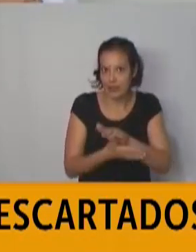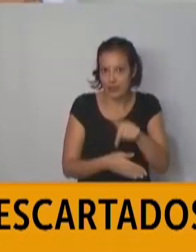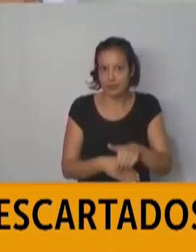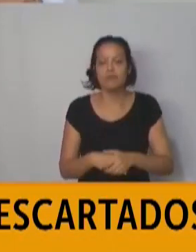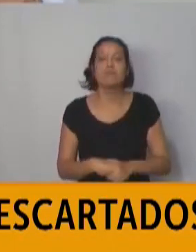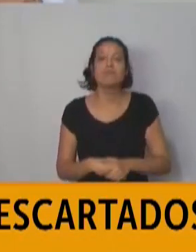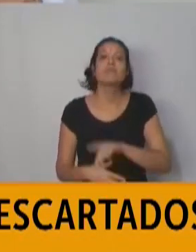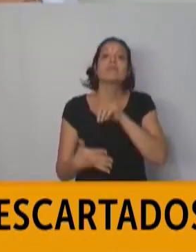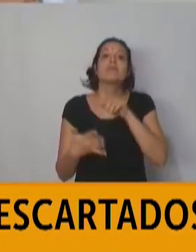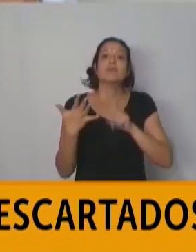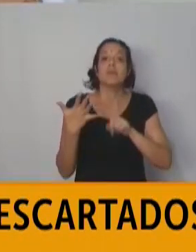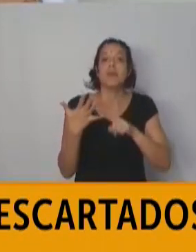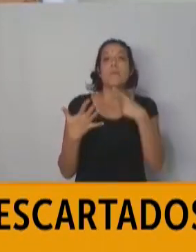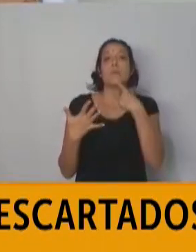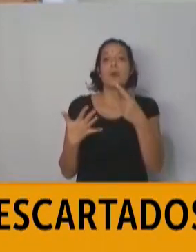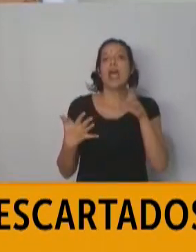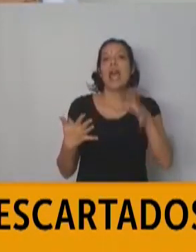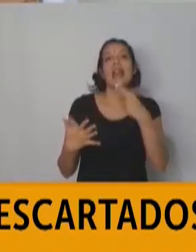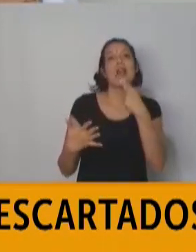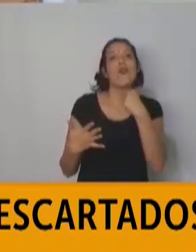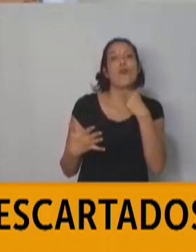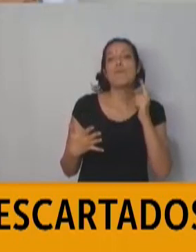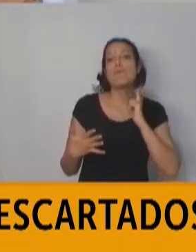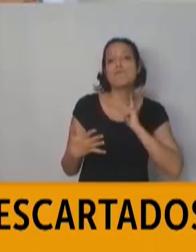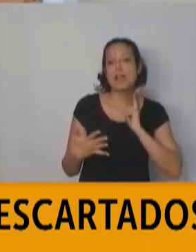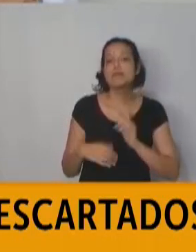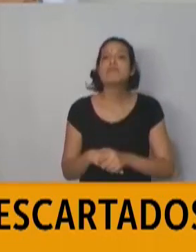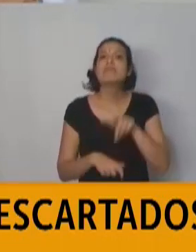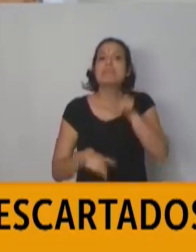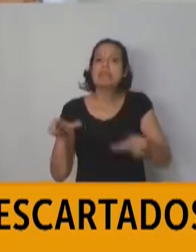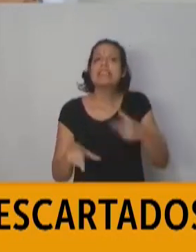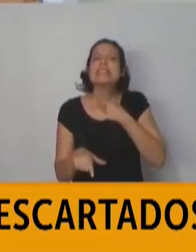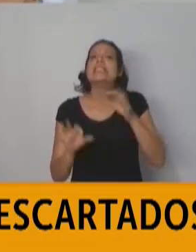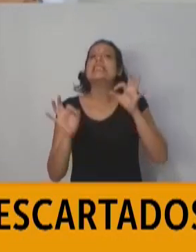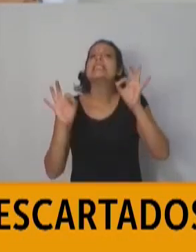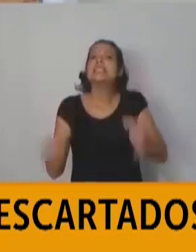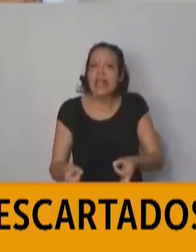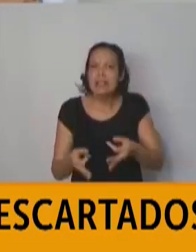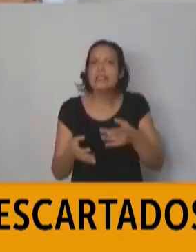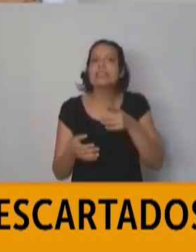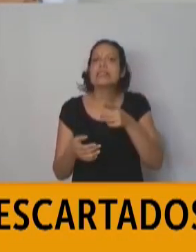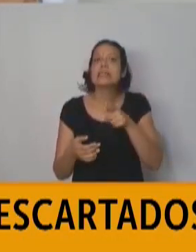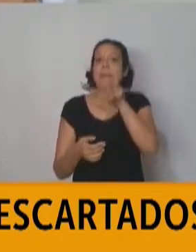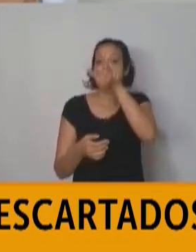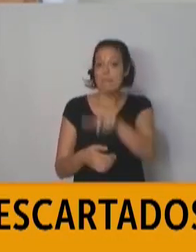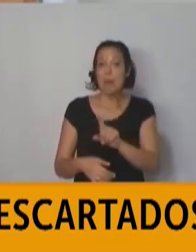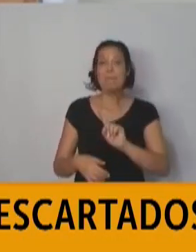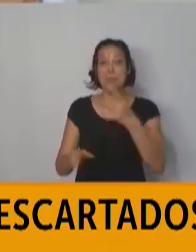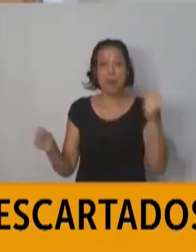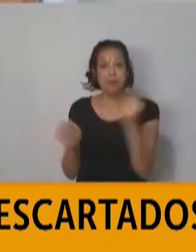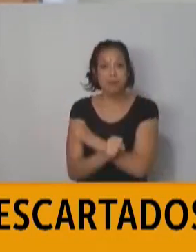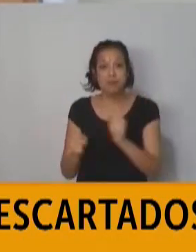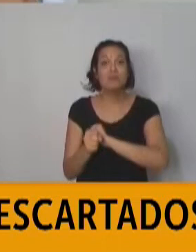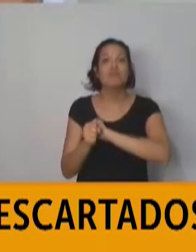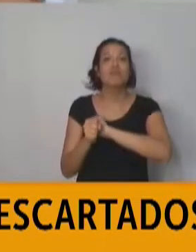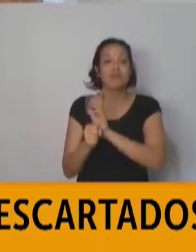Siguiente pregunta. Canal 11, Paraná. La gente quiere saber cuál es la ruta que hizo esta persona, que es el primer caso confirmado